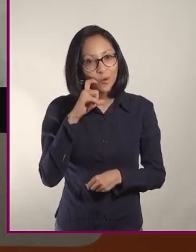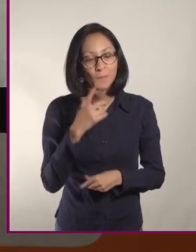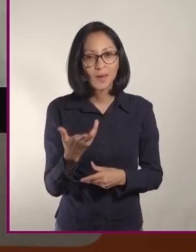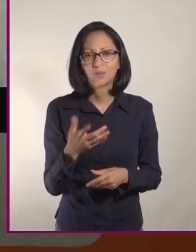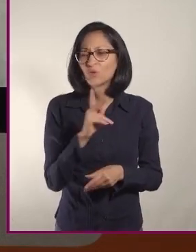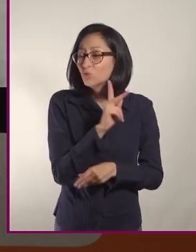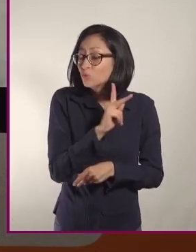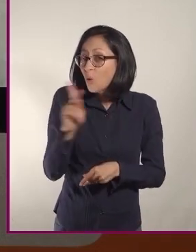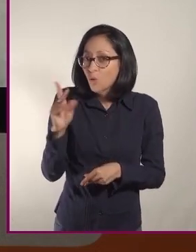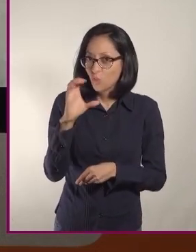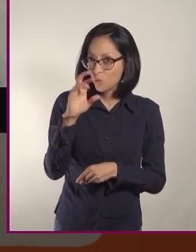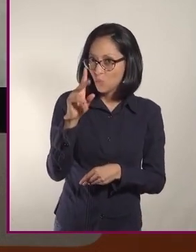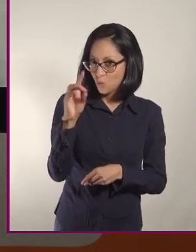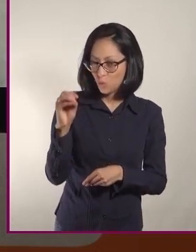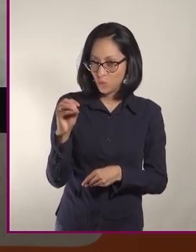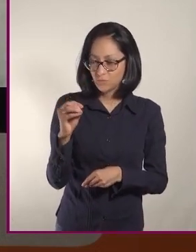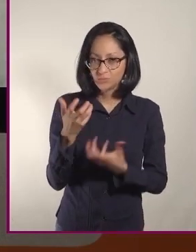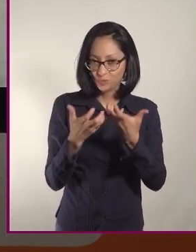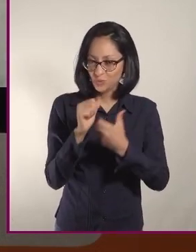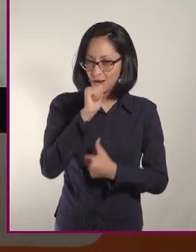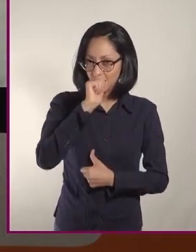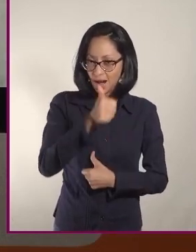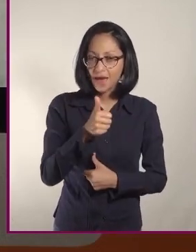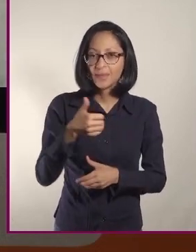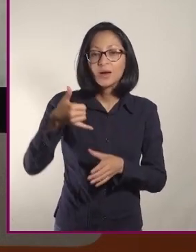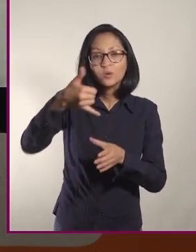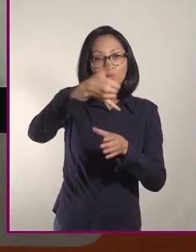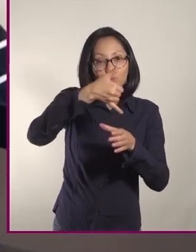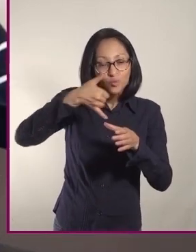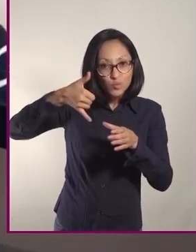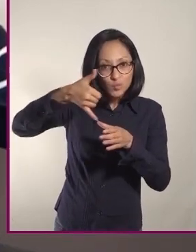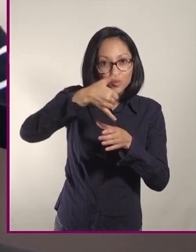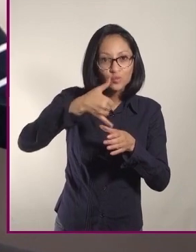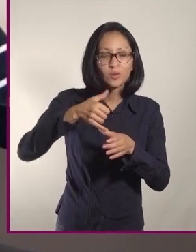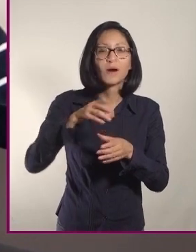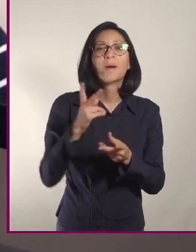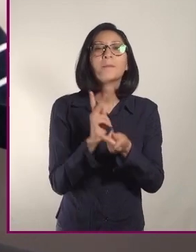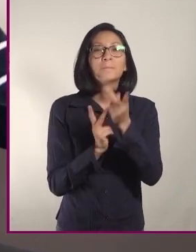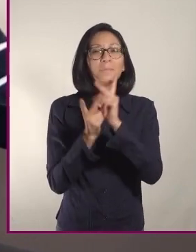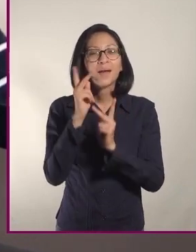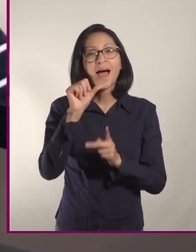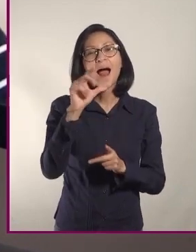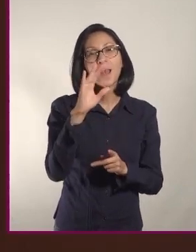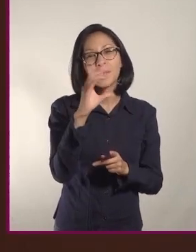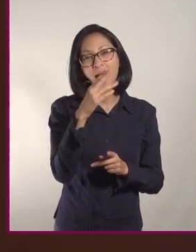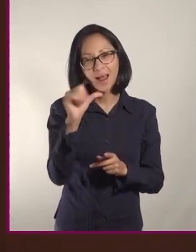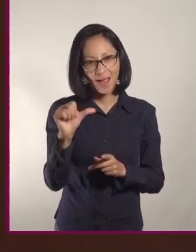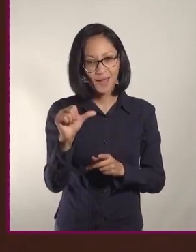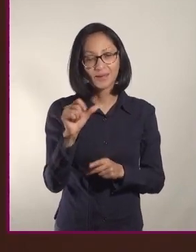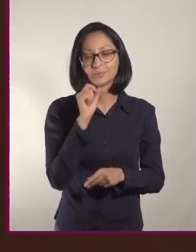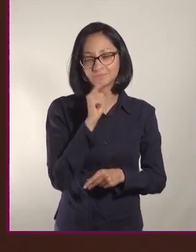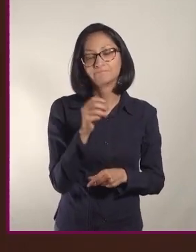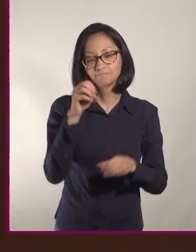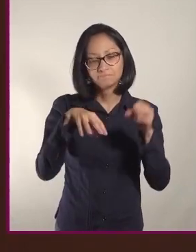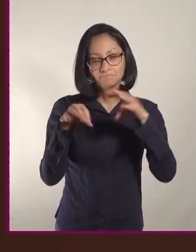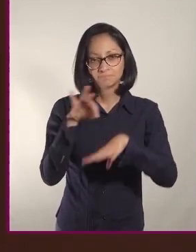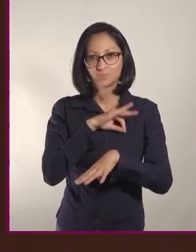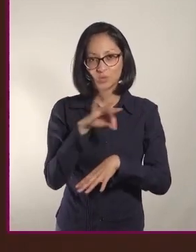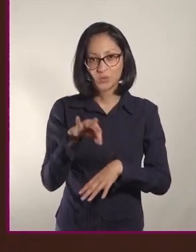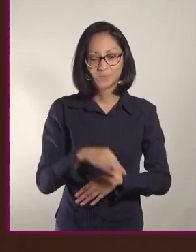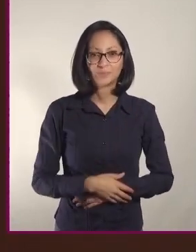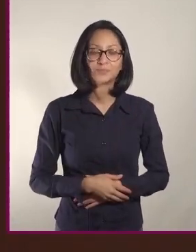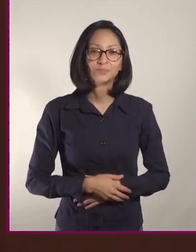crudo todo, se le pone aceite de oliva encima, albahaca e igual le pueden poner nueces encima. Jimena, para ti, ¿qué